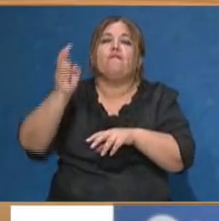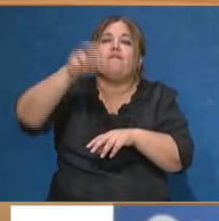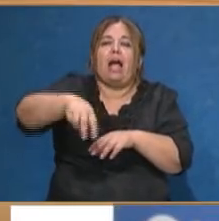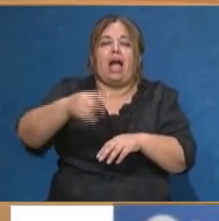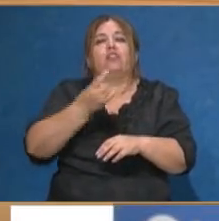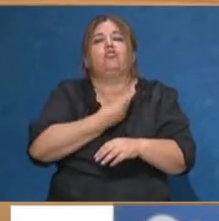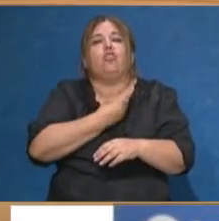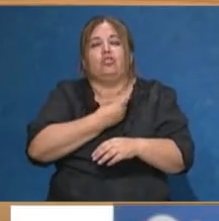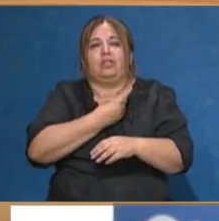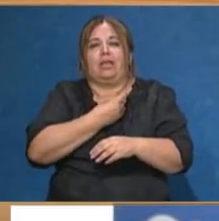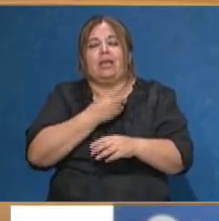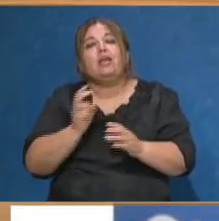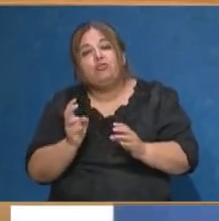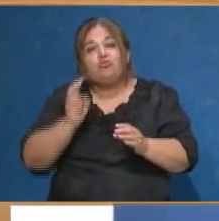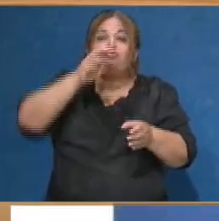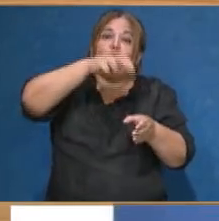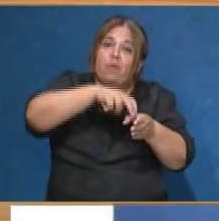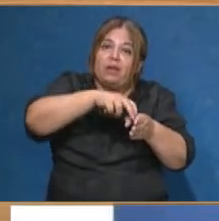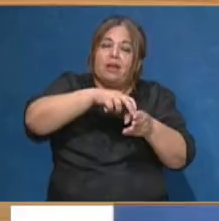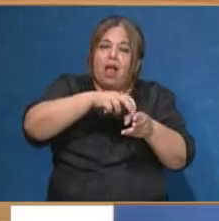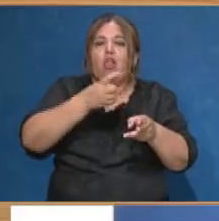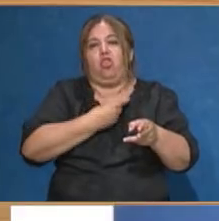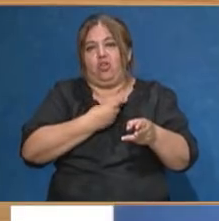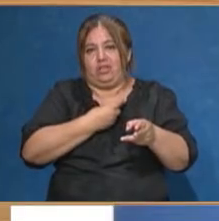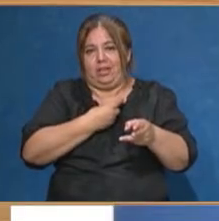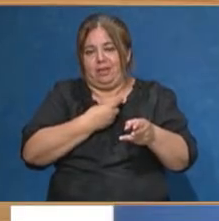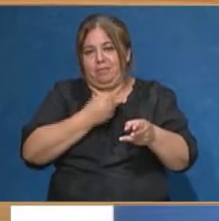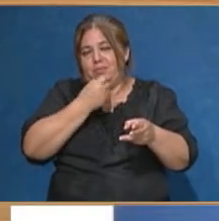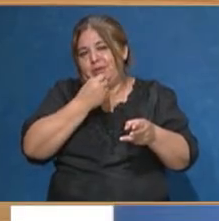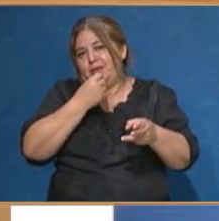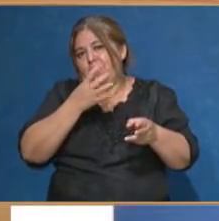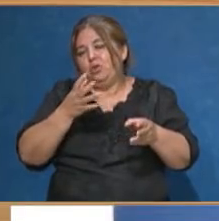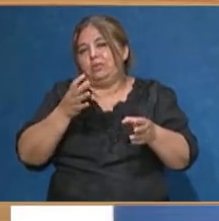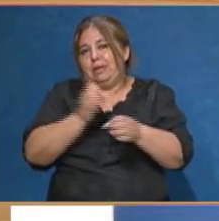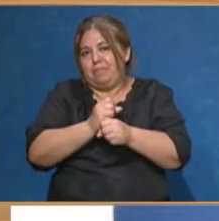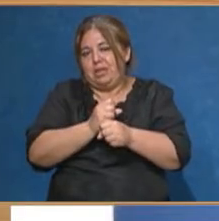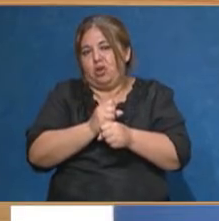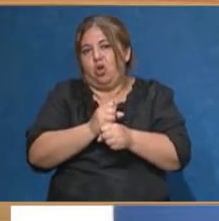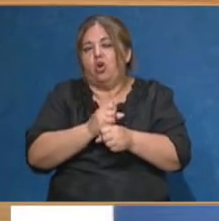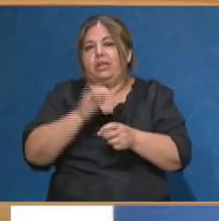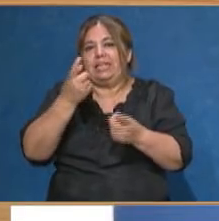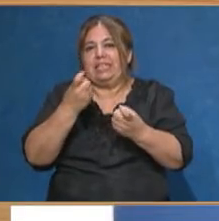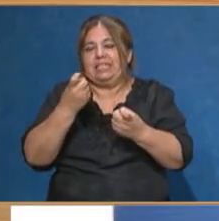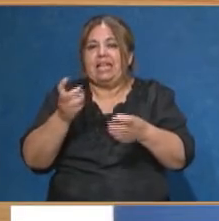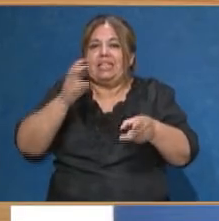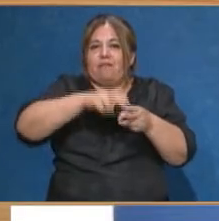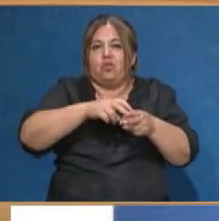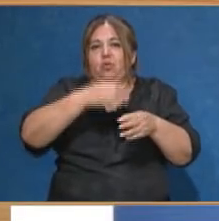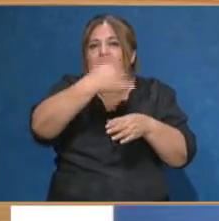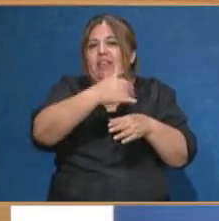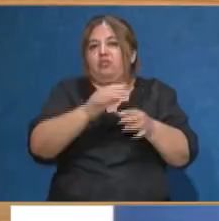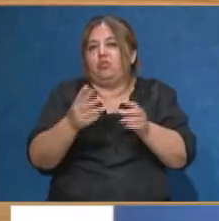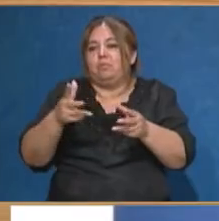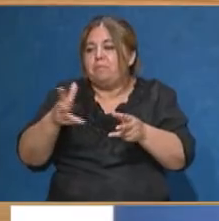importante. Y dónde tenés que subir a esa nueva unidad si el recorrido requiere de un transbordo. Mirá, fíjate, ahí tenés que